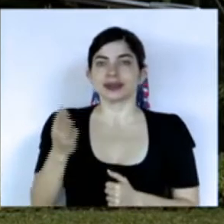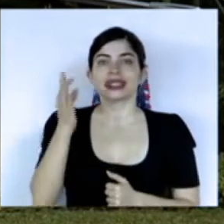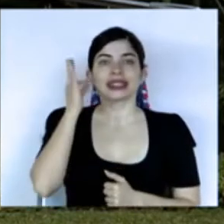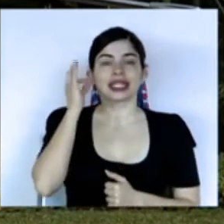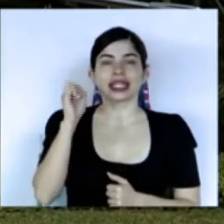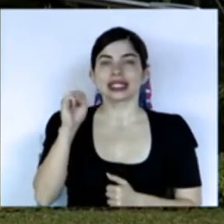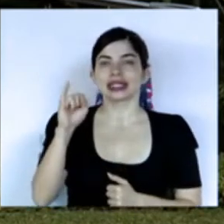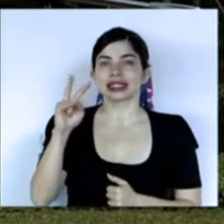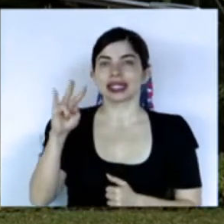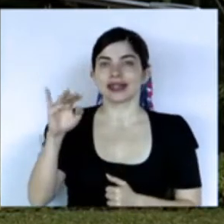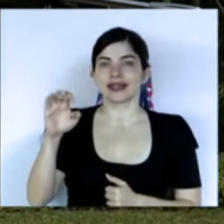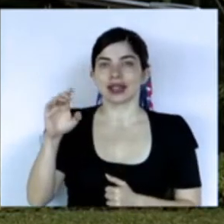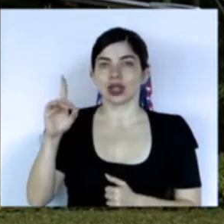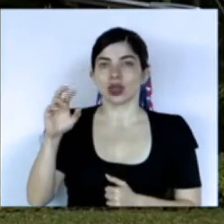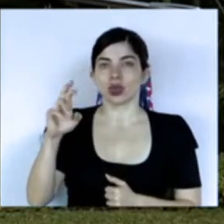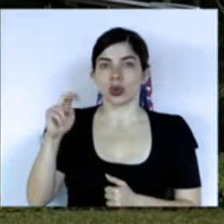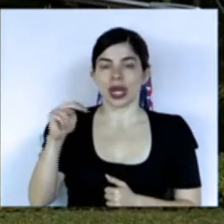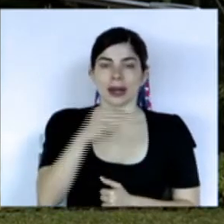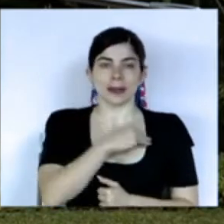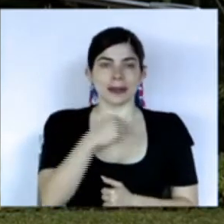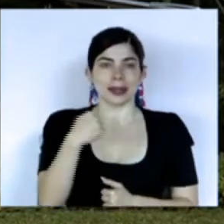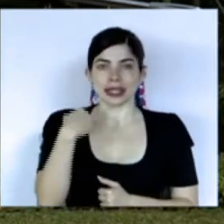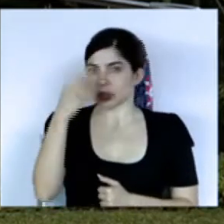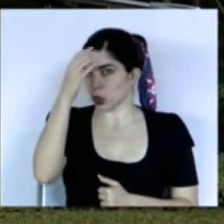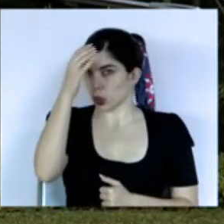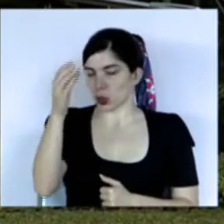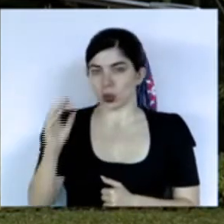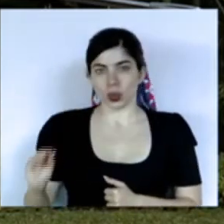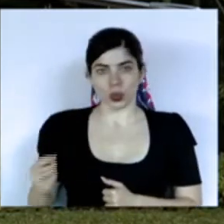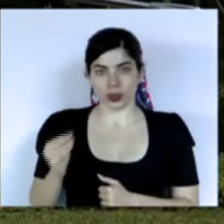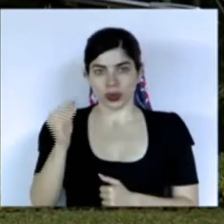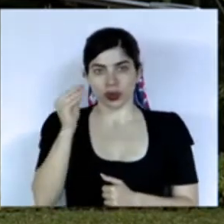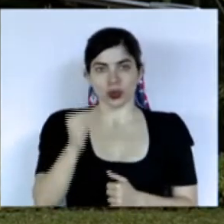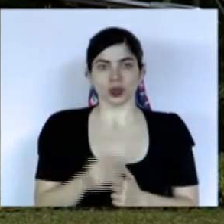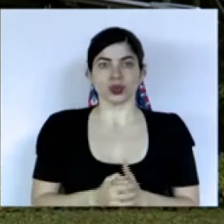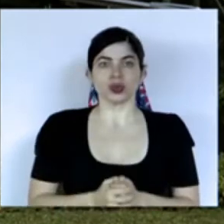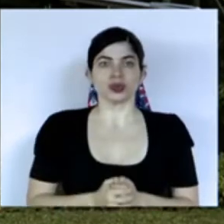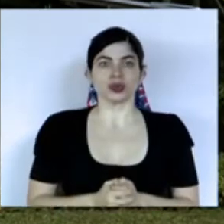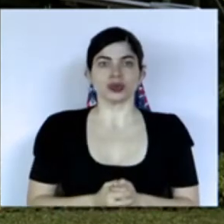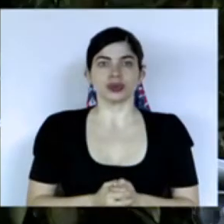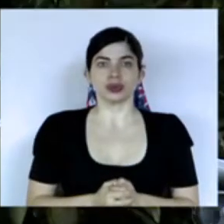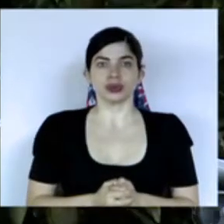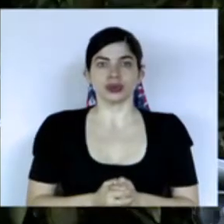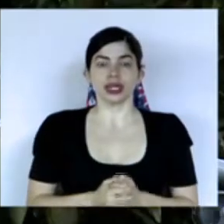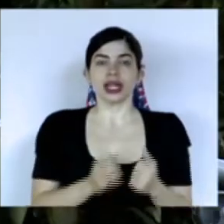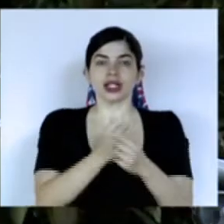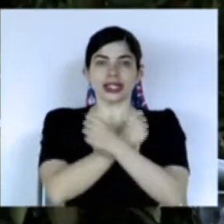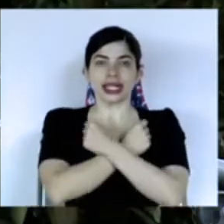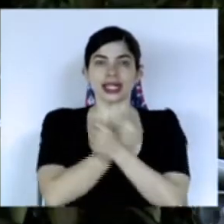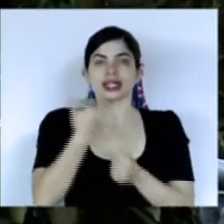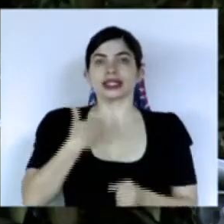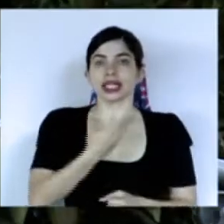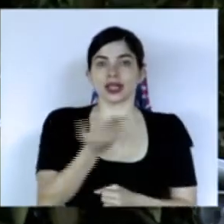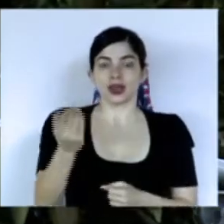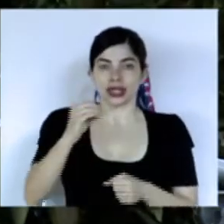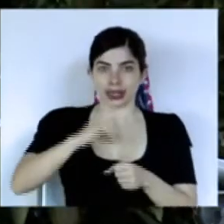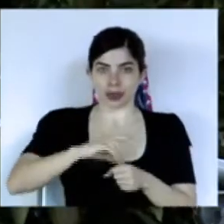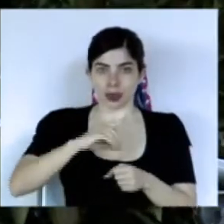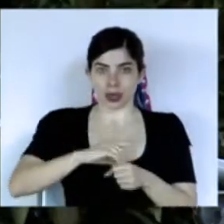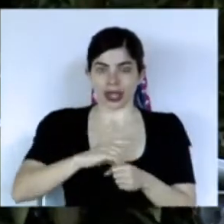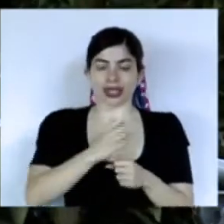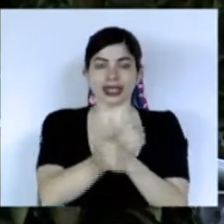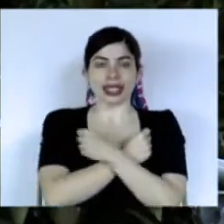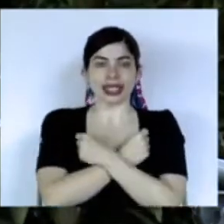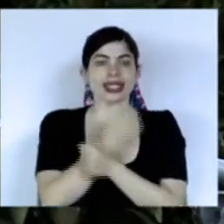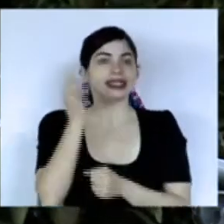Silví Durán ministra de cultura y de juventud a los estimados señores diputados y a las